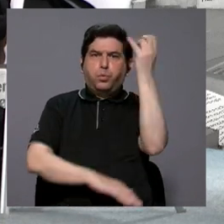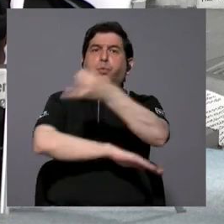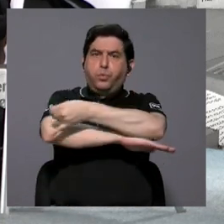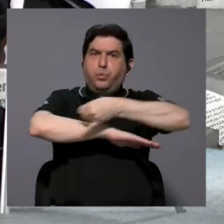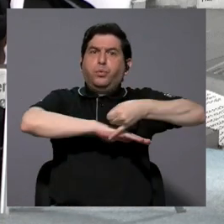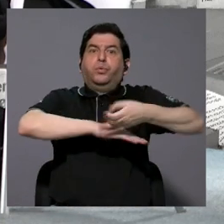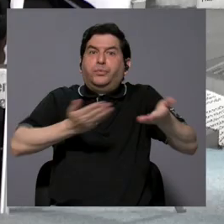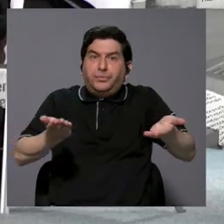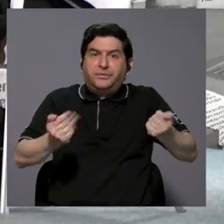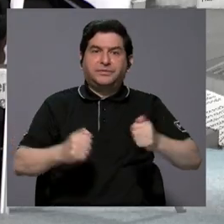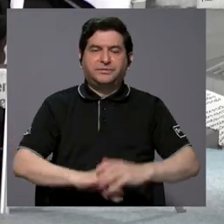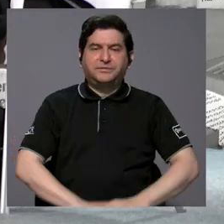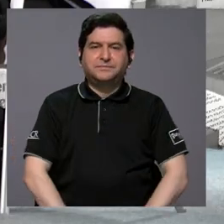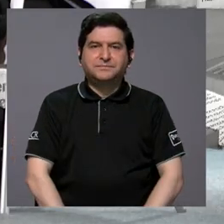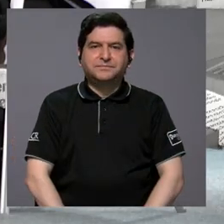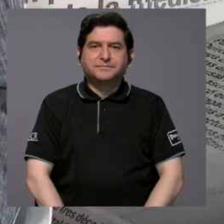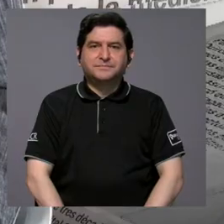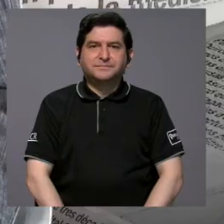ingenieril.